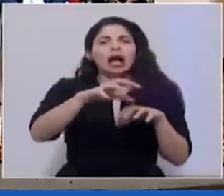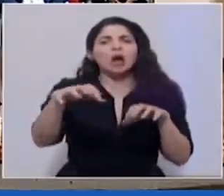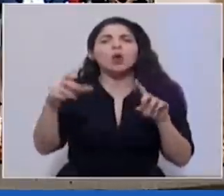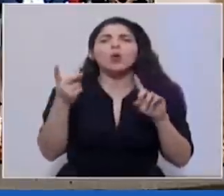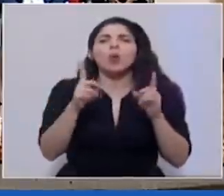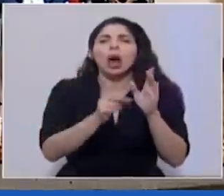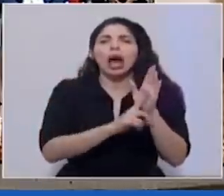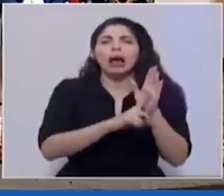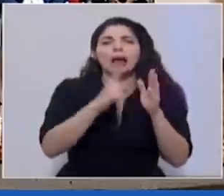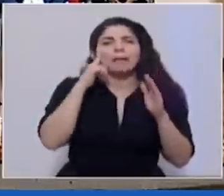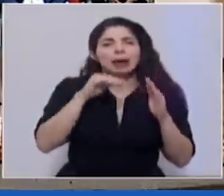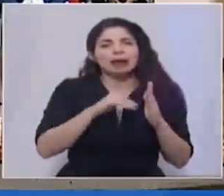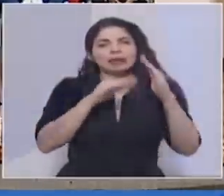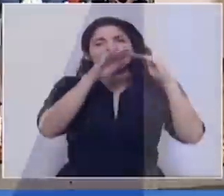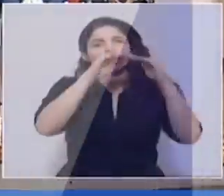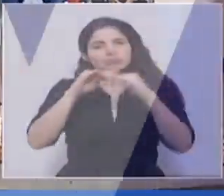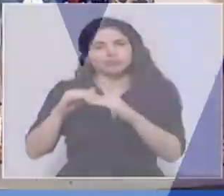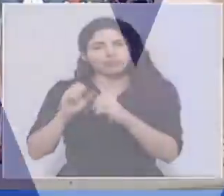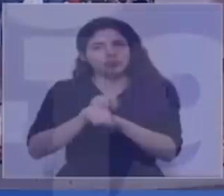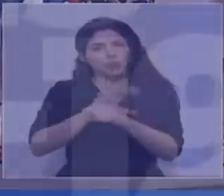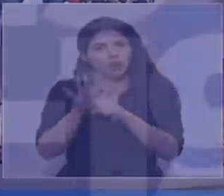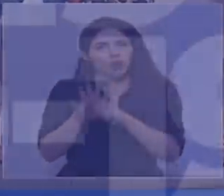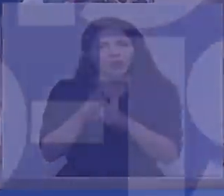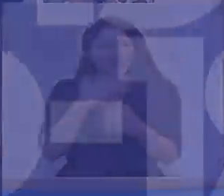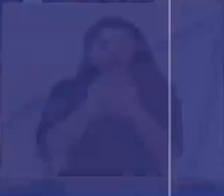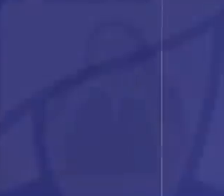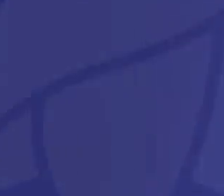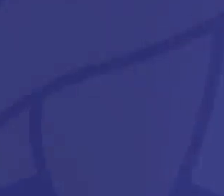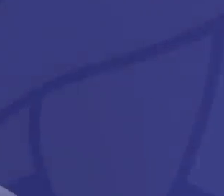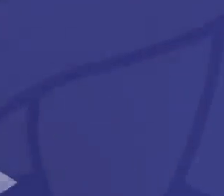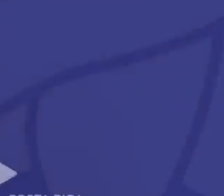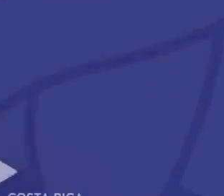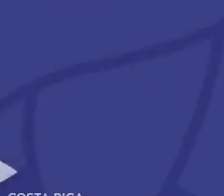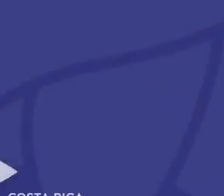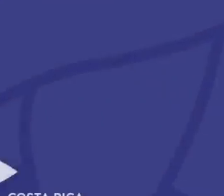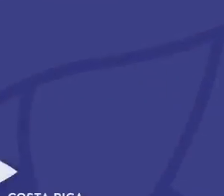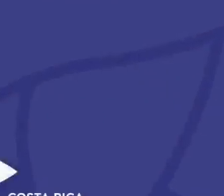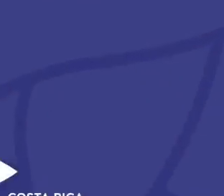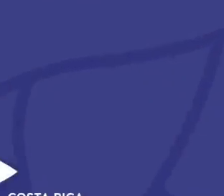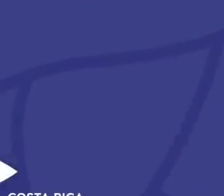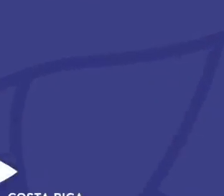aplanar la curva de contagio de la COVID-19 muy buenas tardes gracias